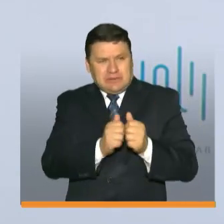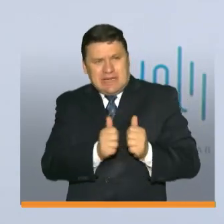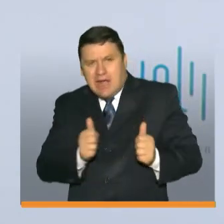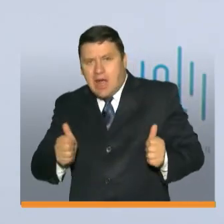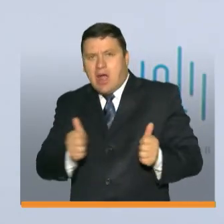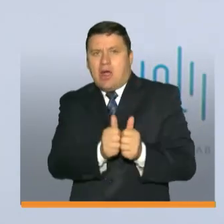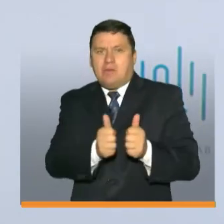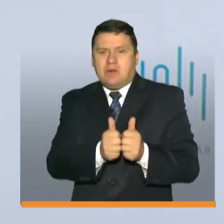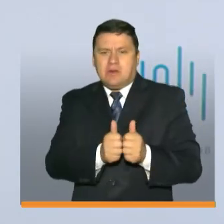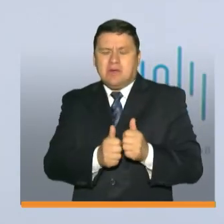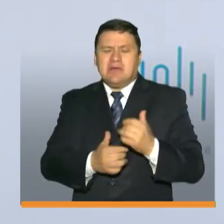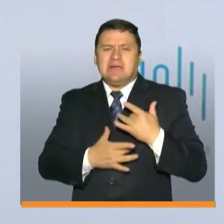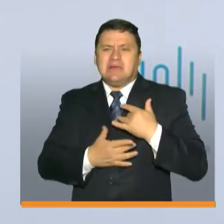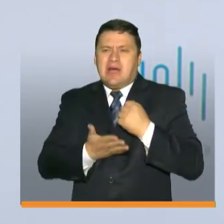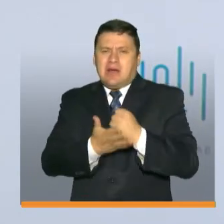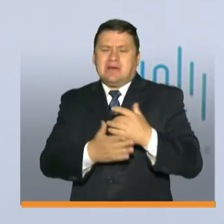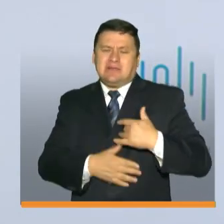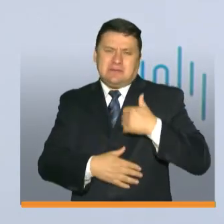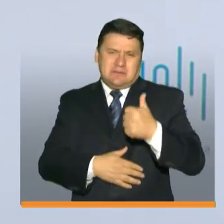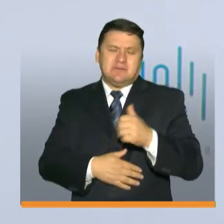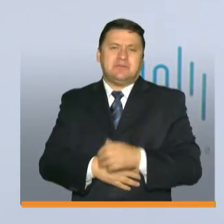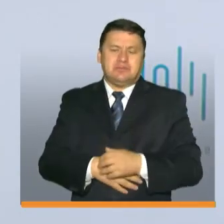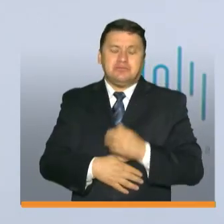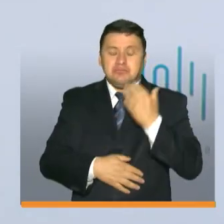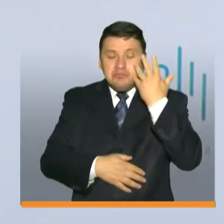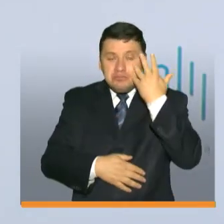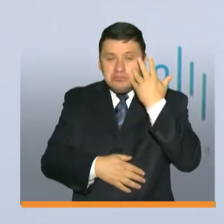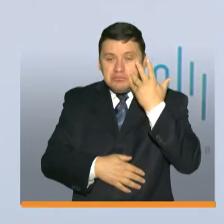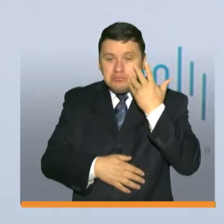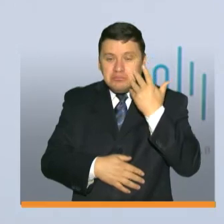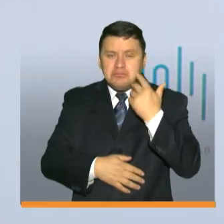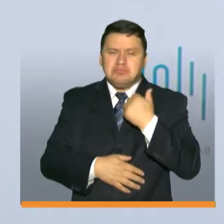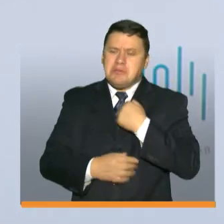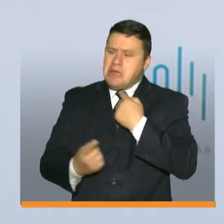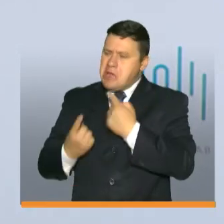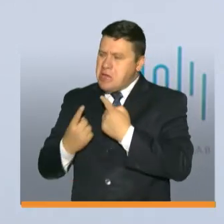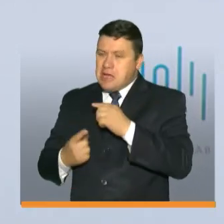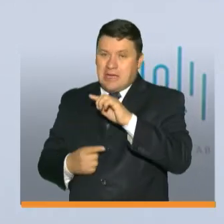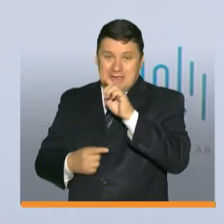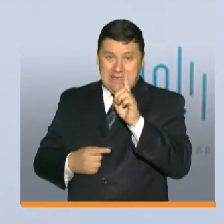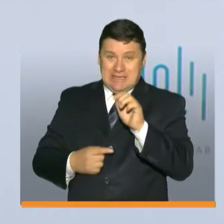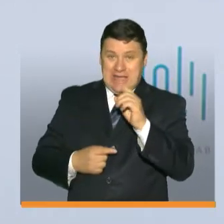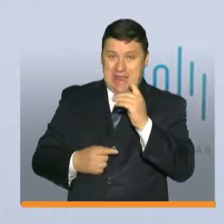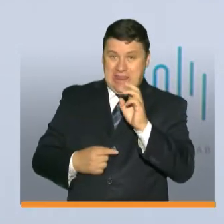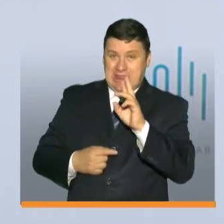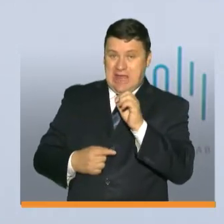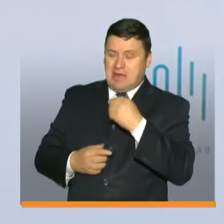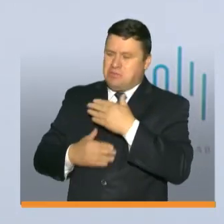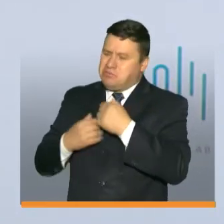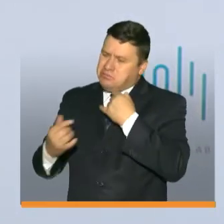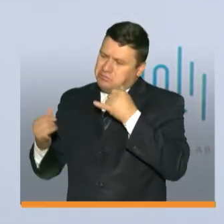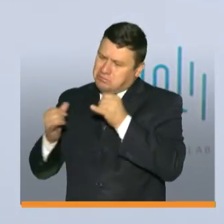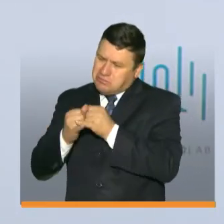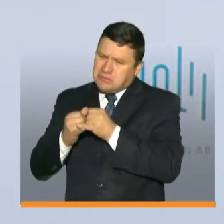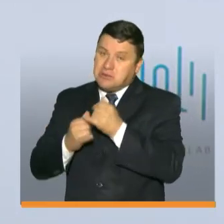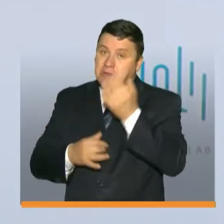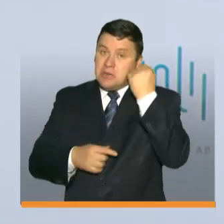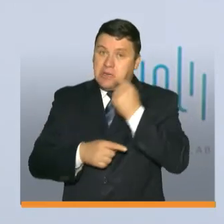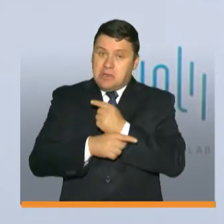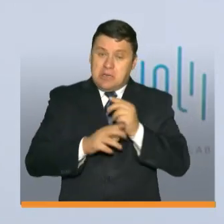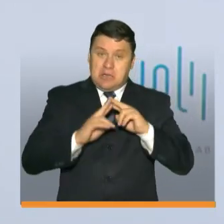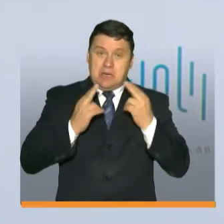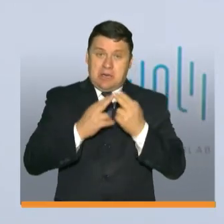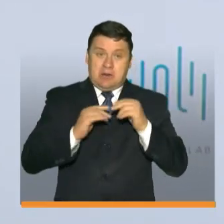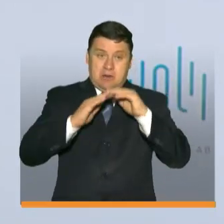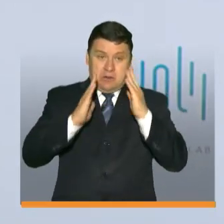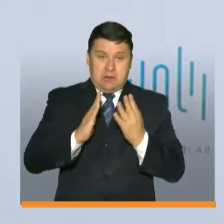propósito de ayudarnos a ser bien. Y pasaron los días y yo seguía conversando con Sandra sobre este proceso. Me acuerdo que la semana pasada en una reunión